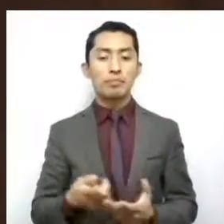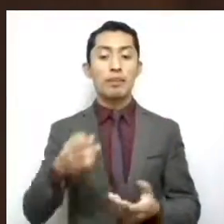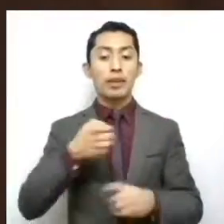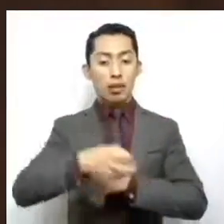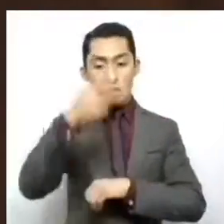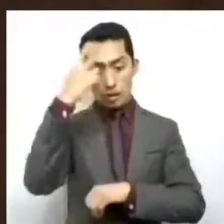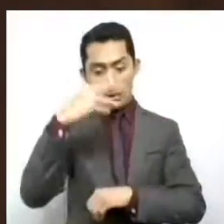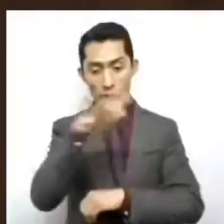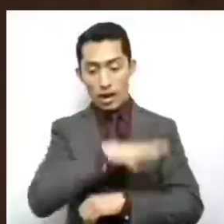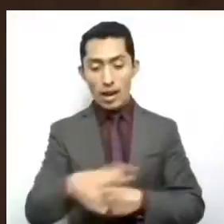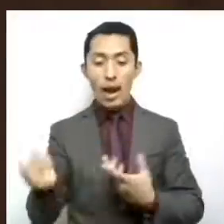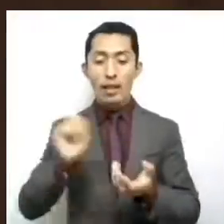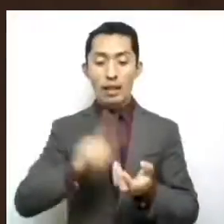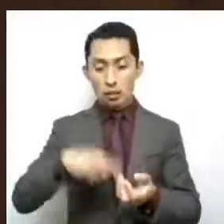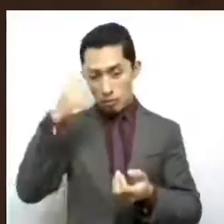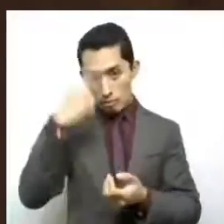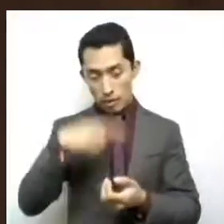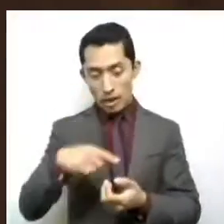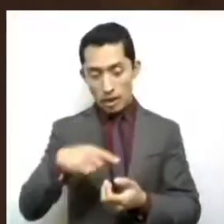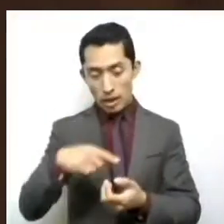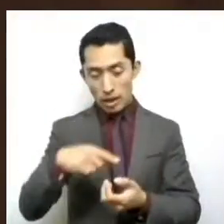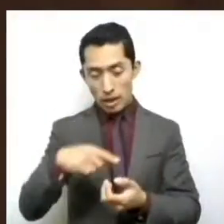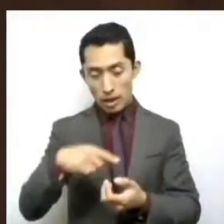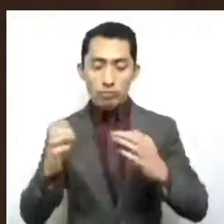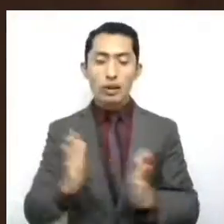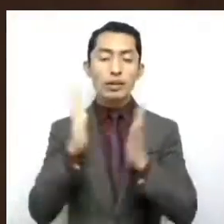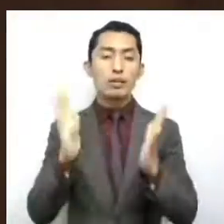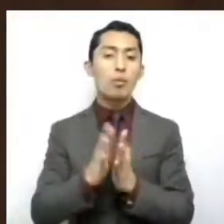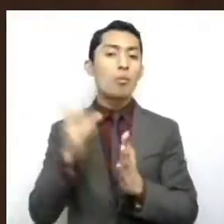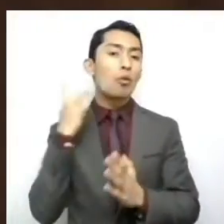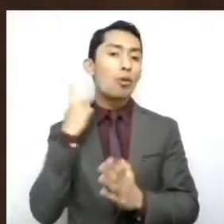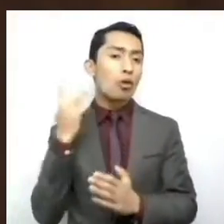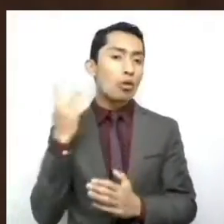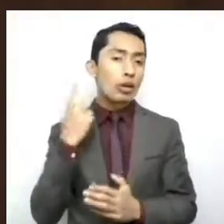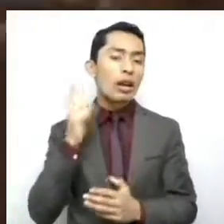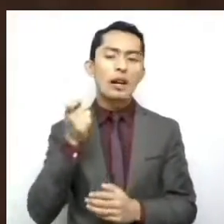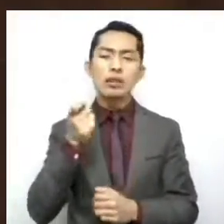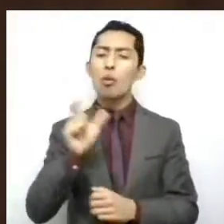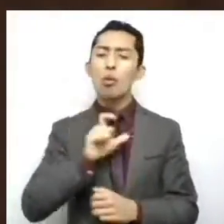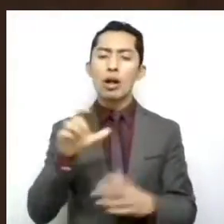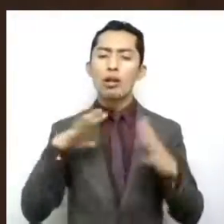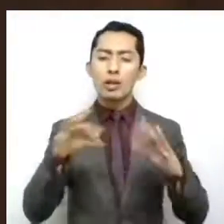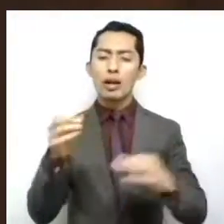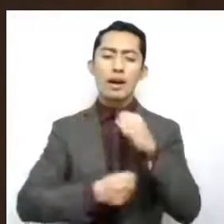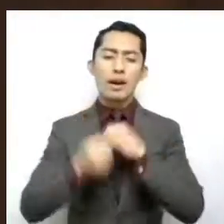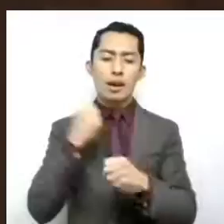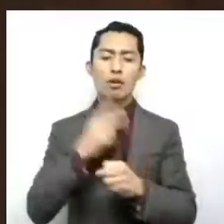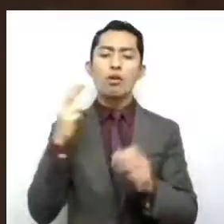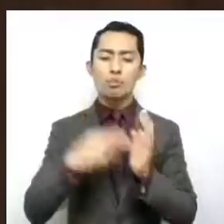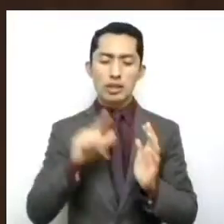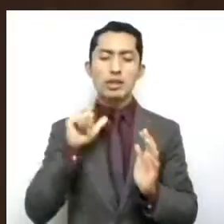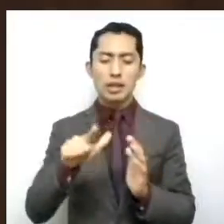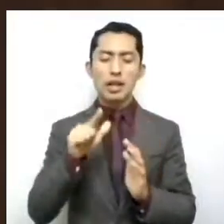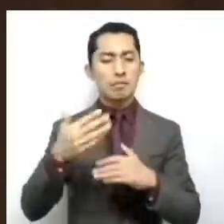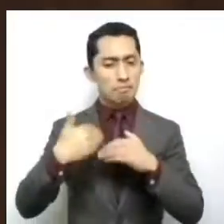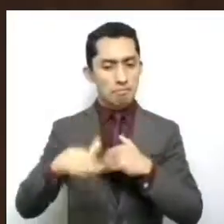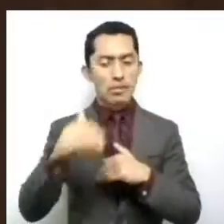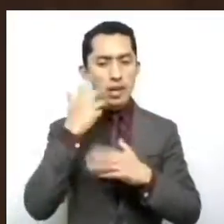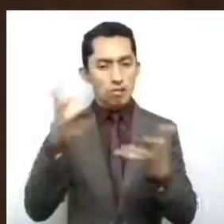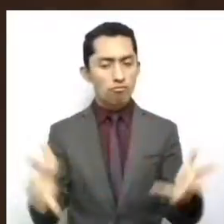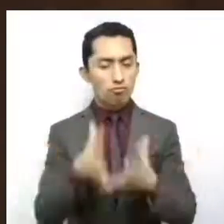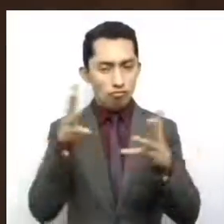Observatorio de Participación Política fue constituido en el año 2017, buscando promover y